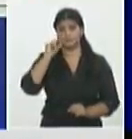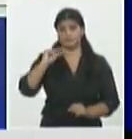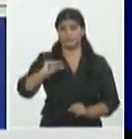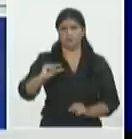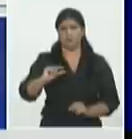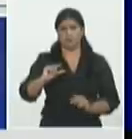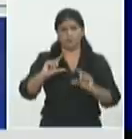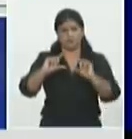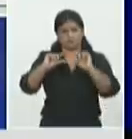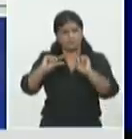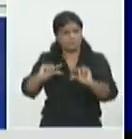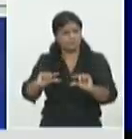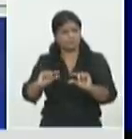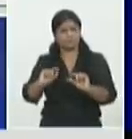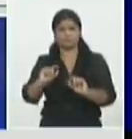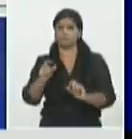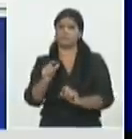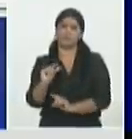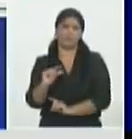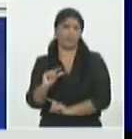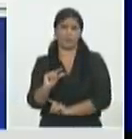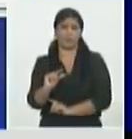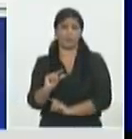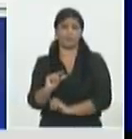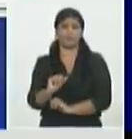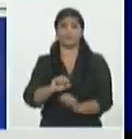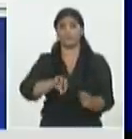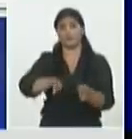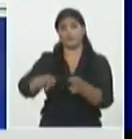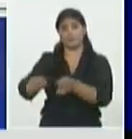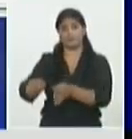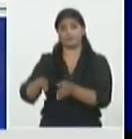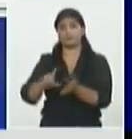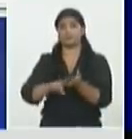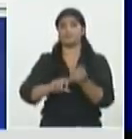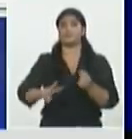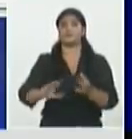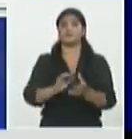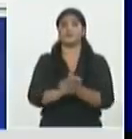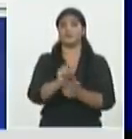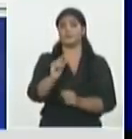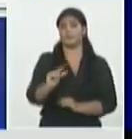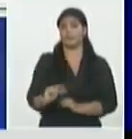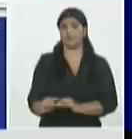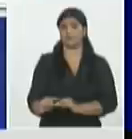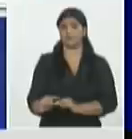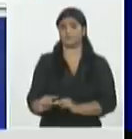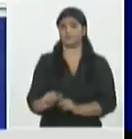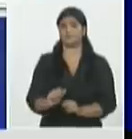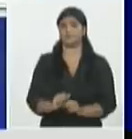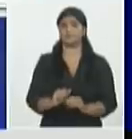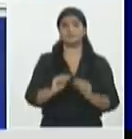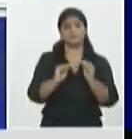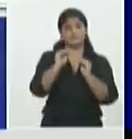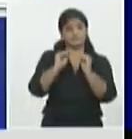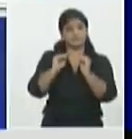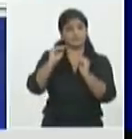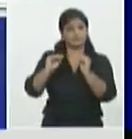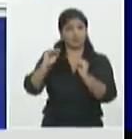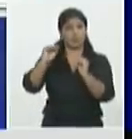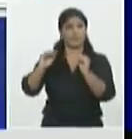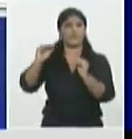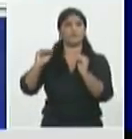días en Mayabeque es una una curva que se mantiene en incremento los